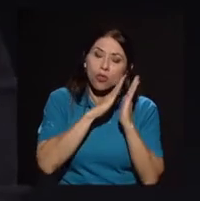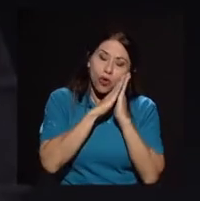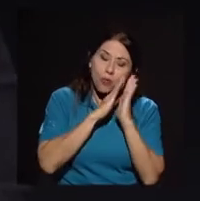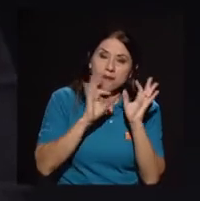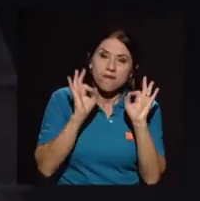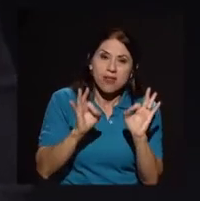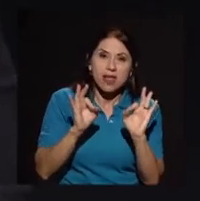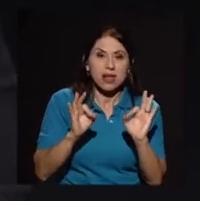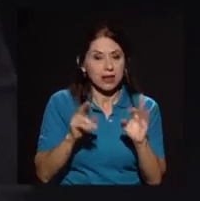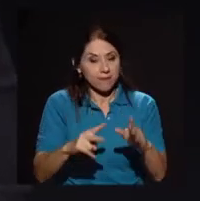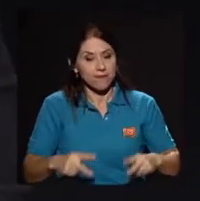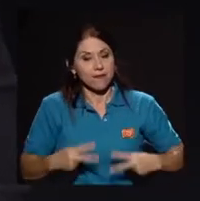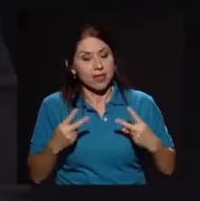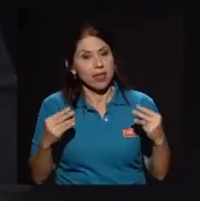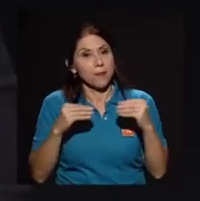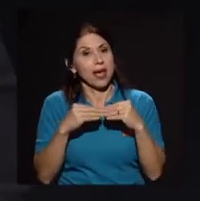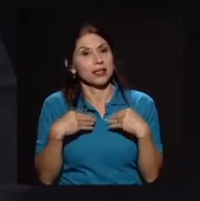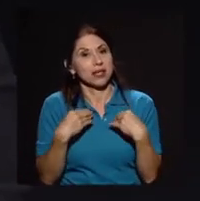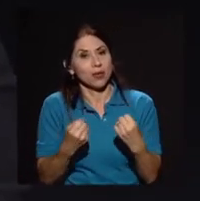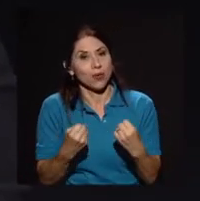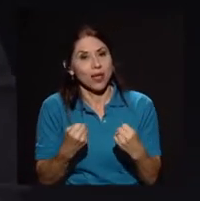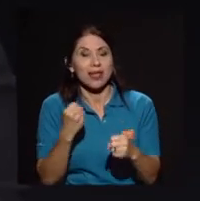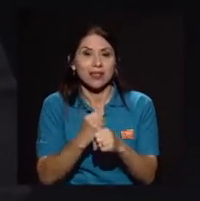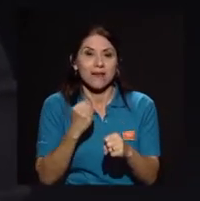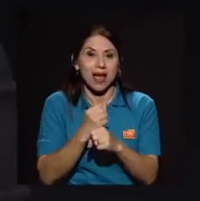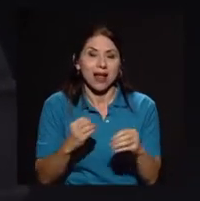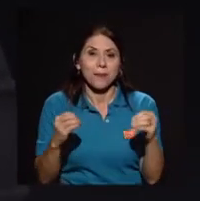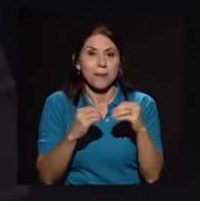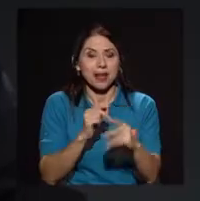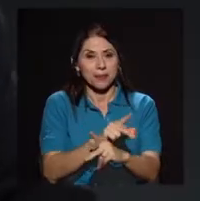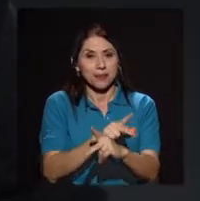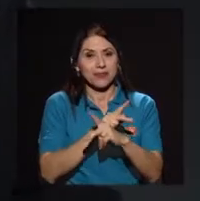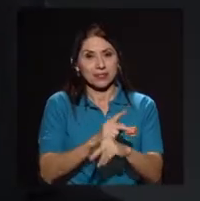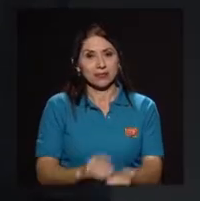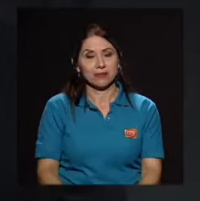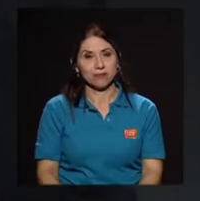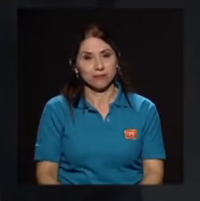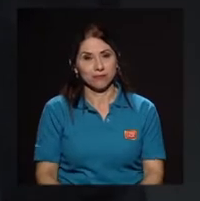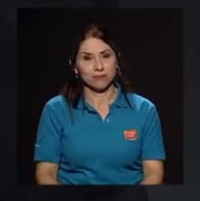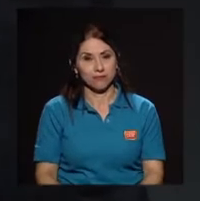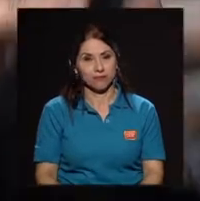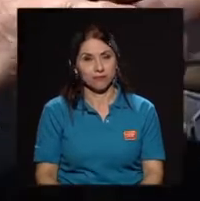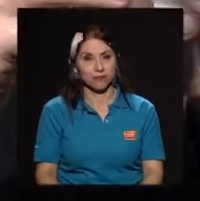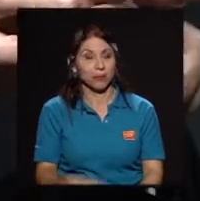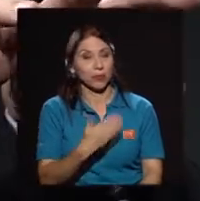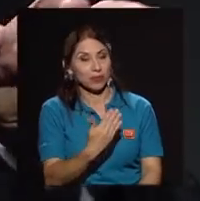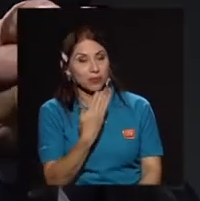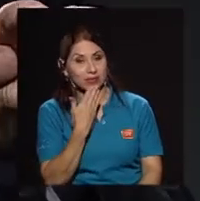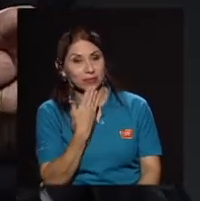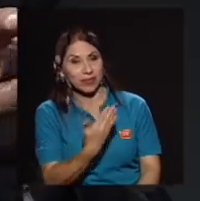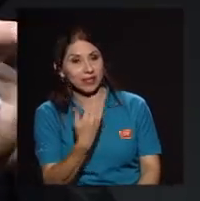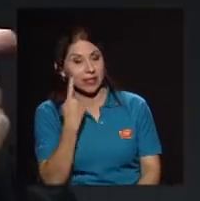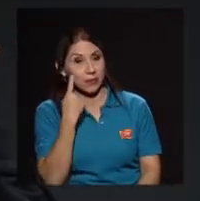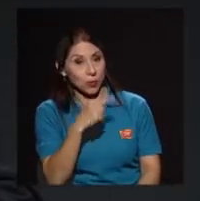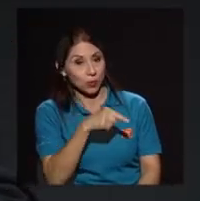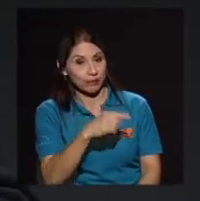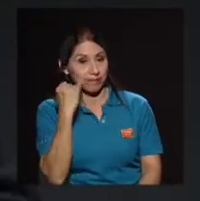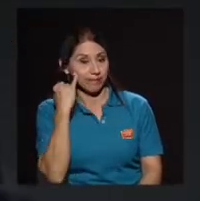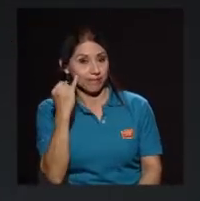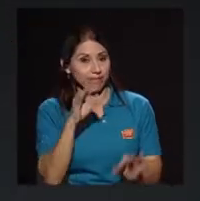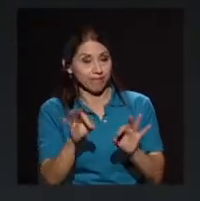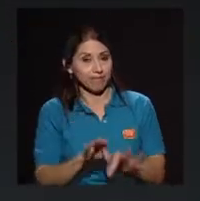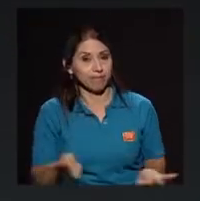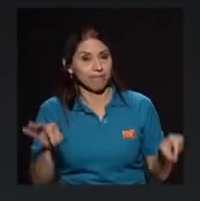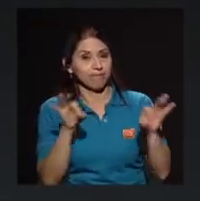saludable y trabajar más la parte de prevención. Pues muchísimas gracias por esa idea tan importante.